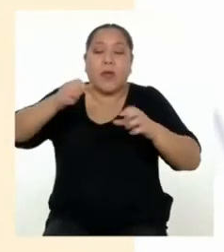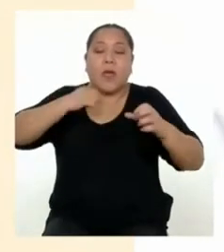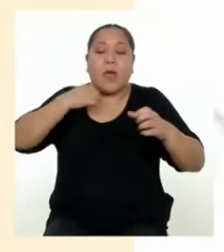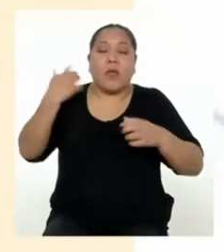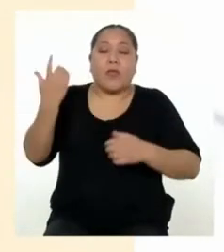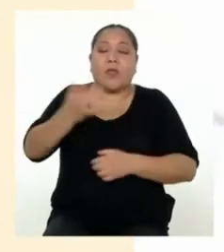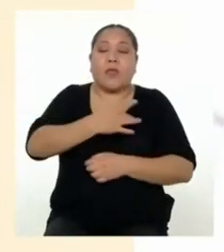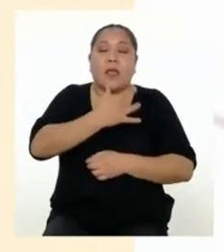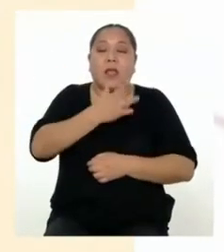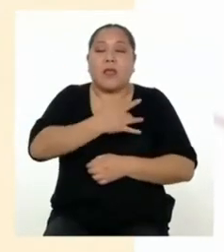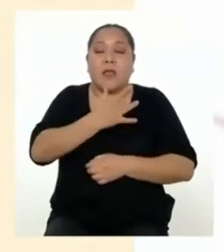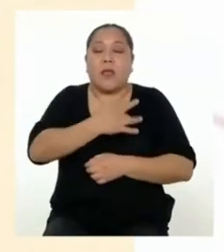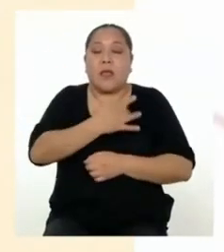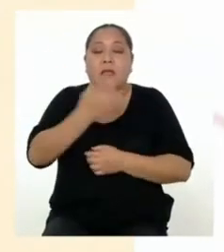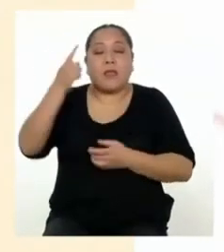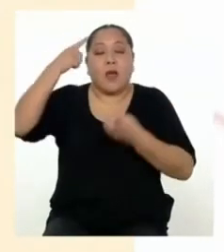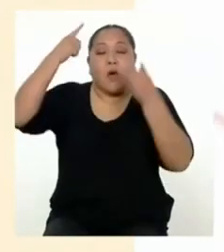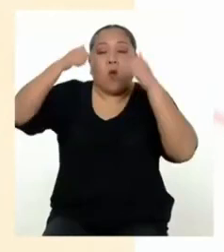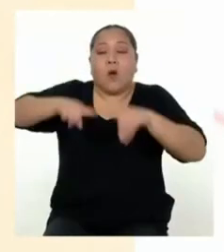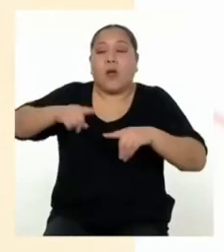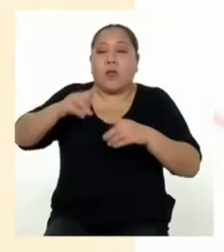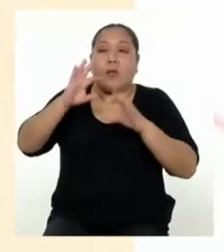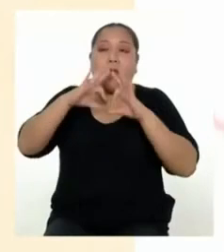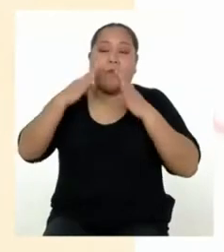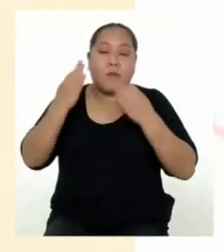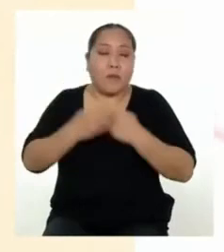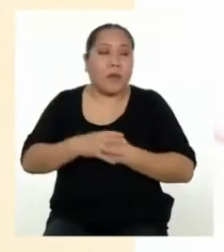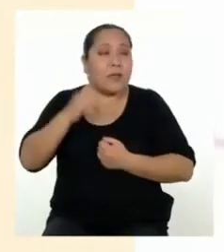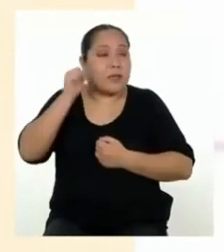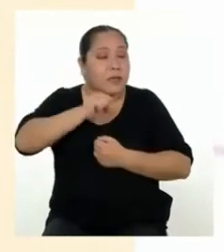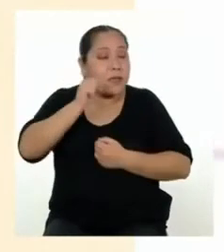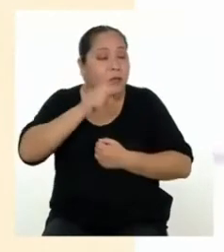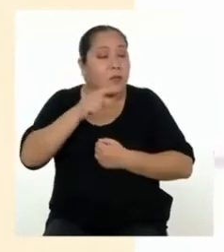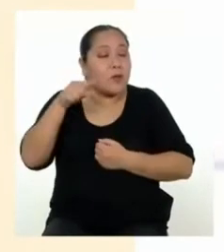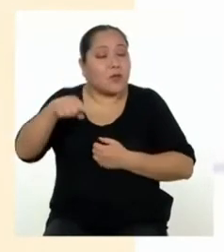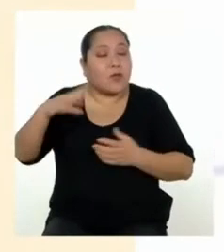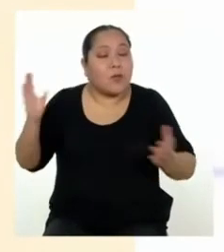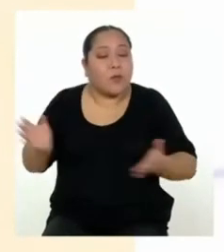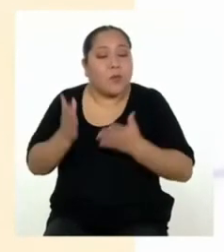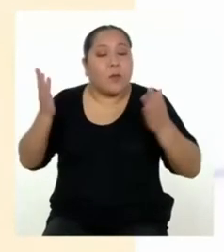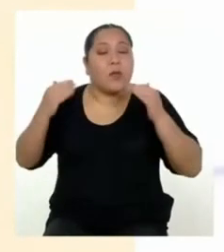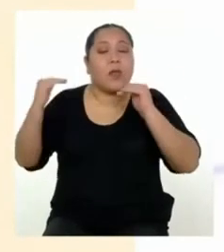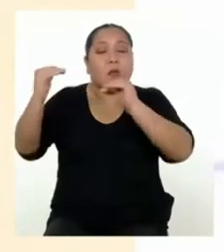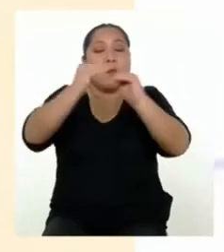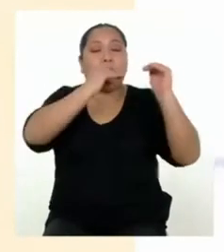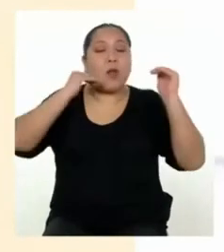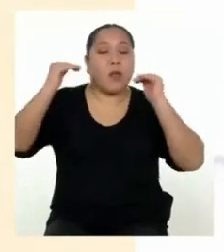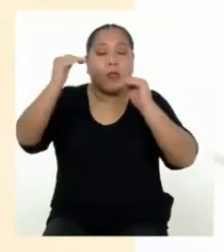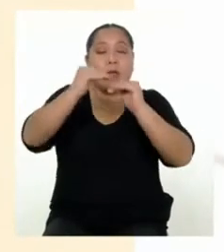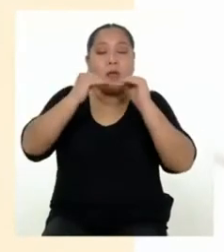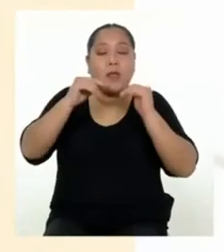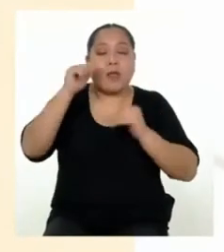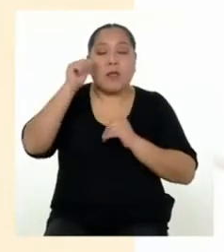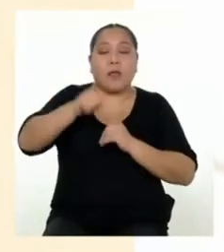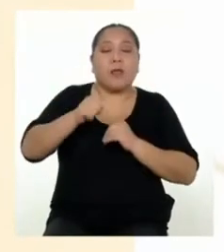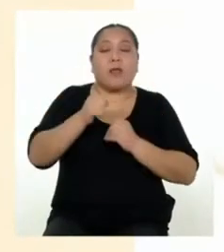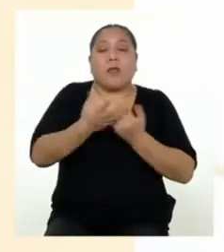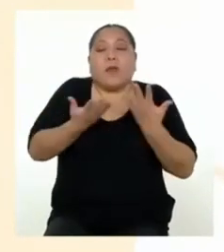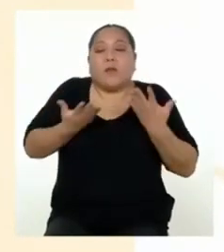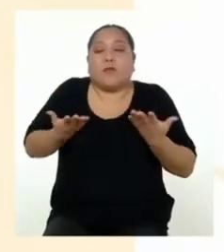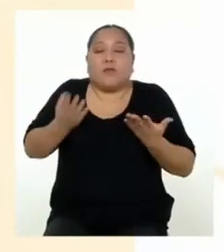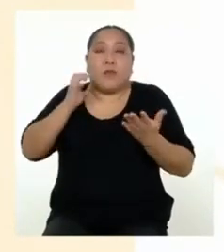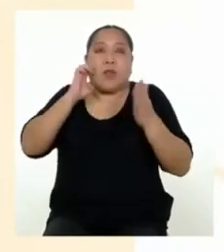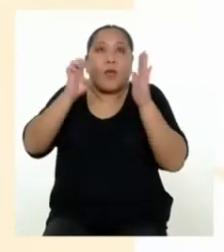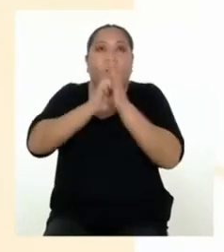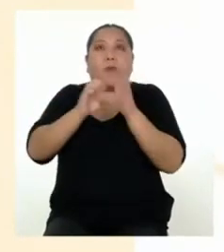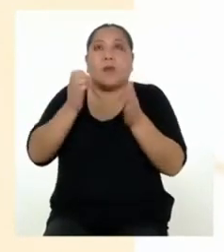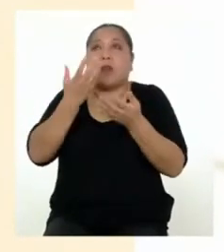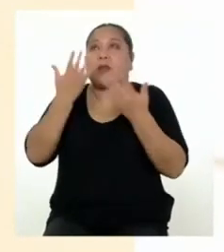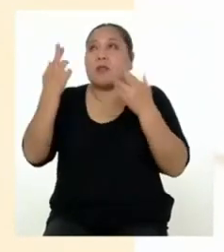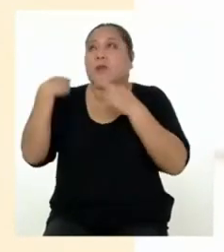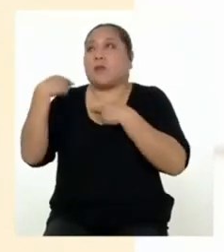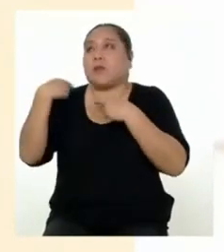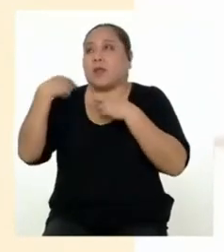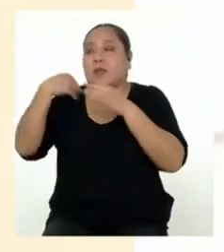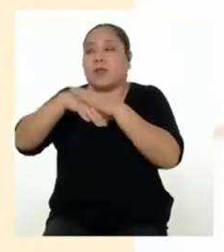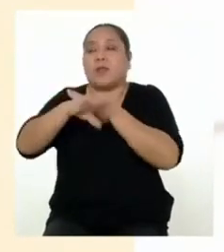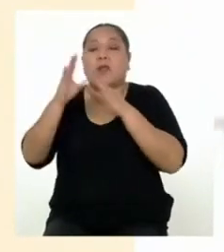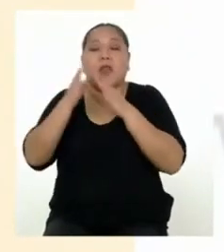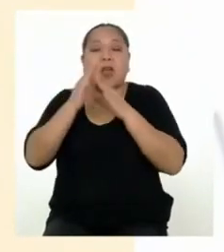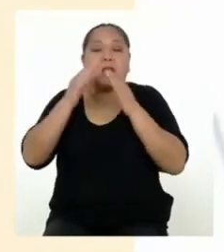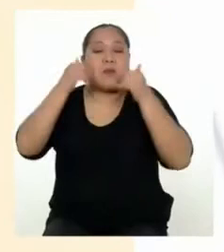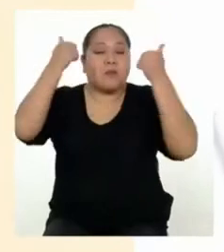los miembros de la familia. Me gustó mucho este acuerdo porque promueve la igualdad en la familia a través de cosas cotidianas como las tareas del hogar.